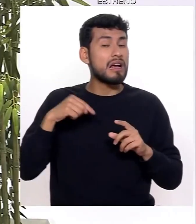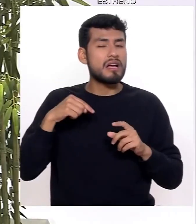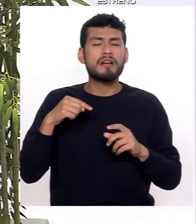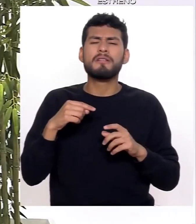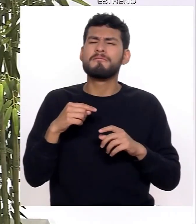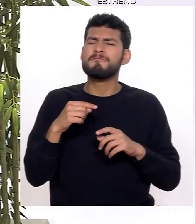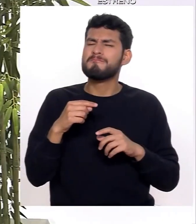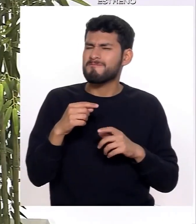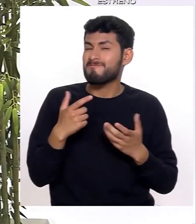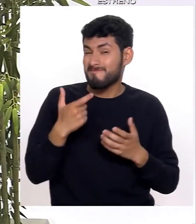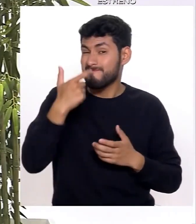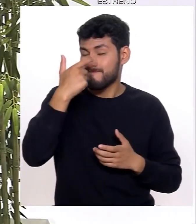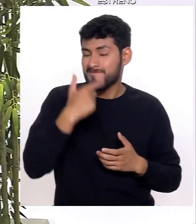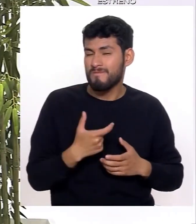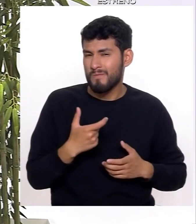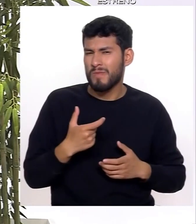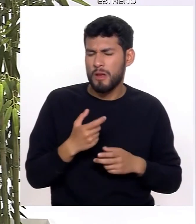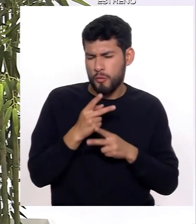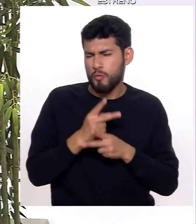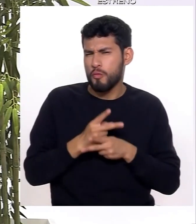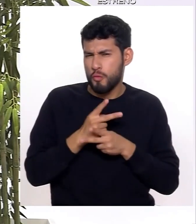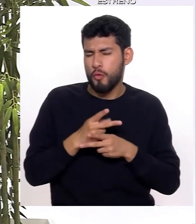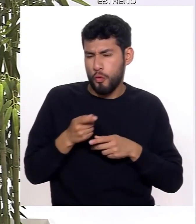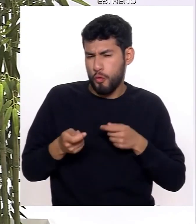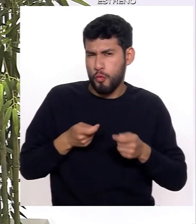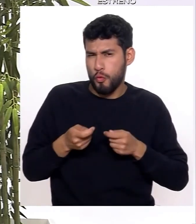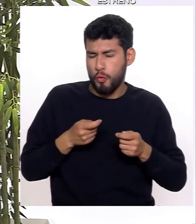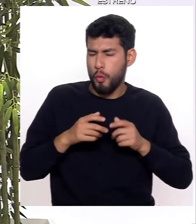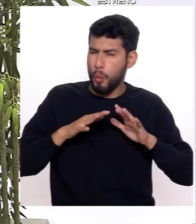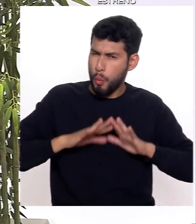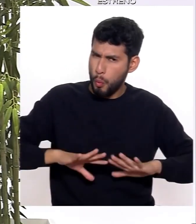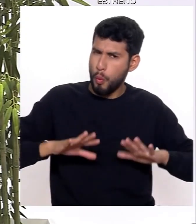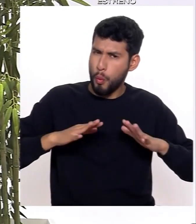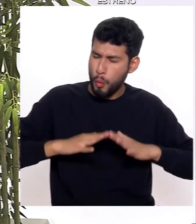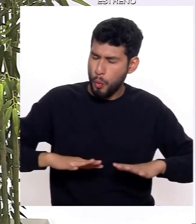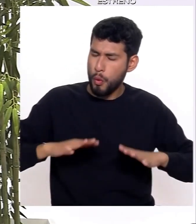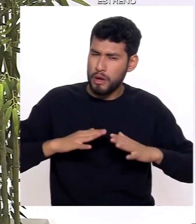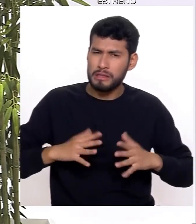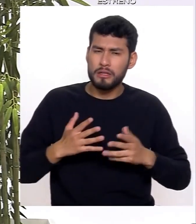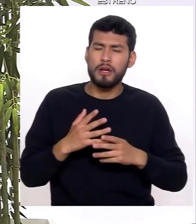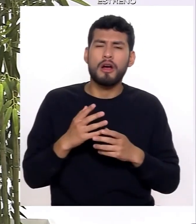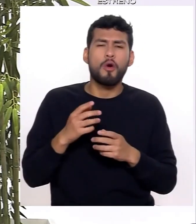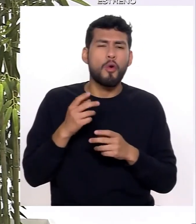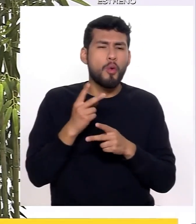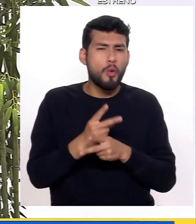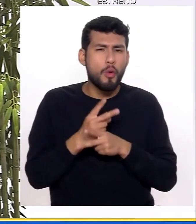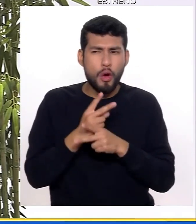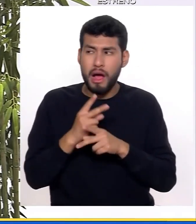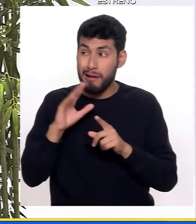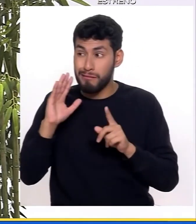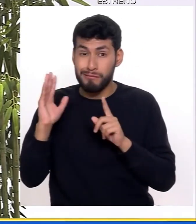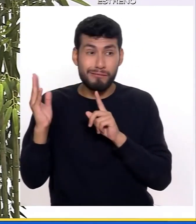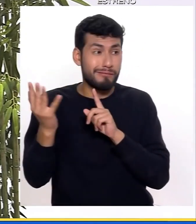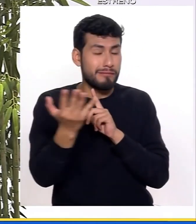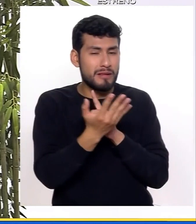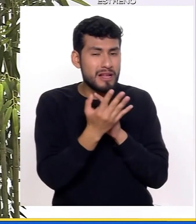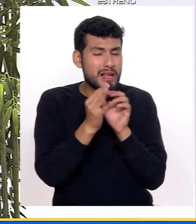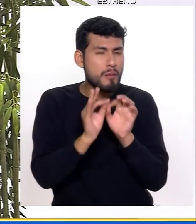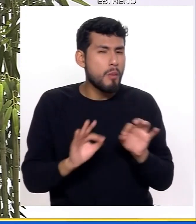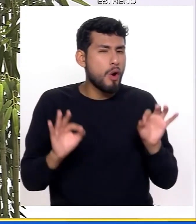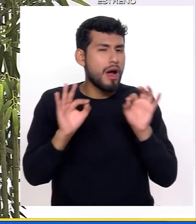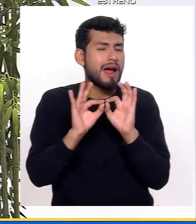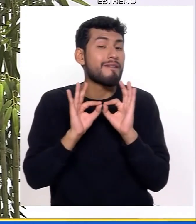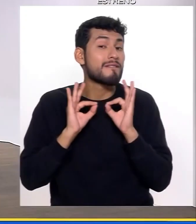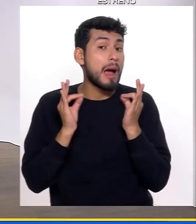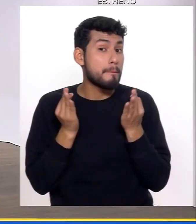realmente cuide mucho este aspecto del cuidado del entorno más importante